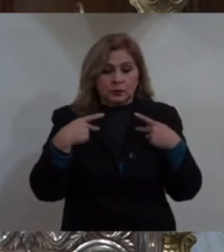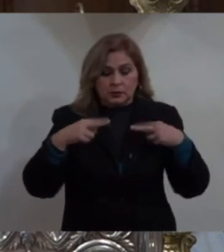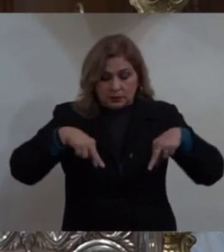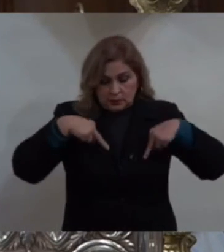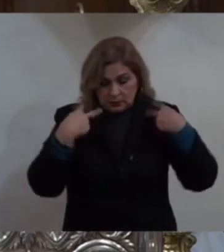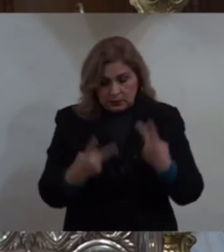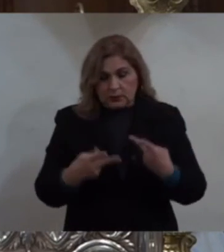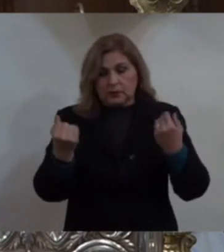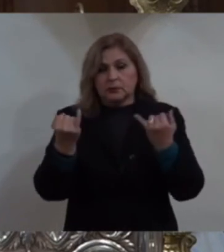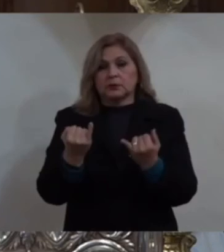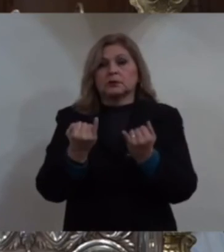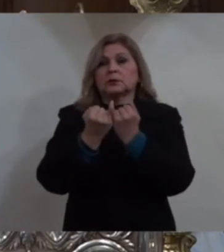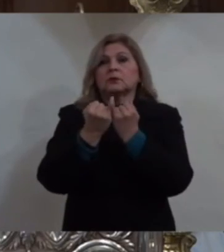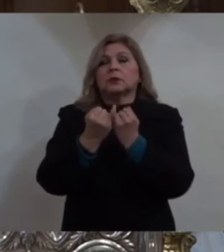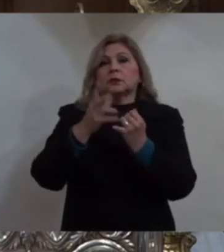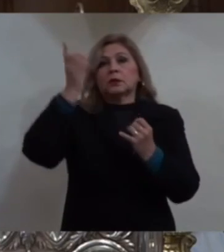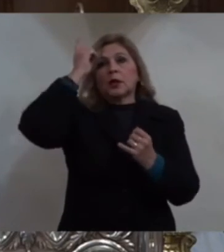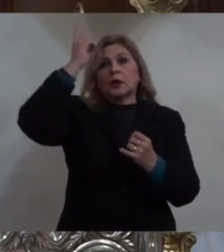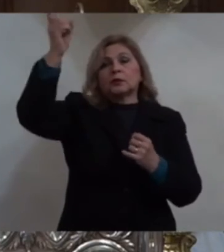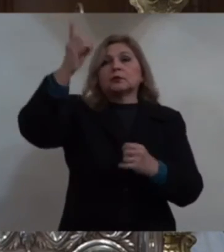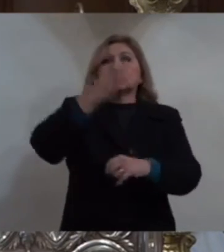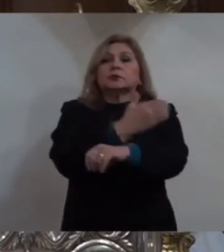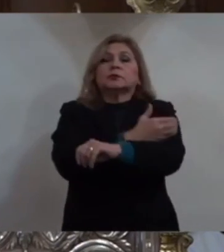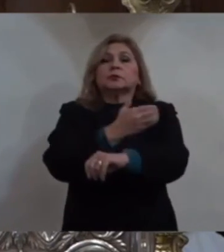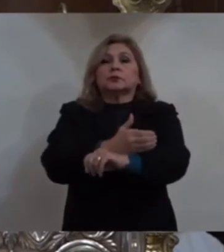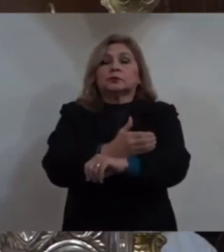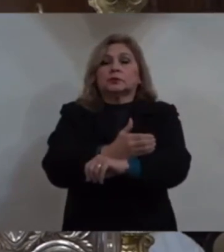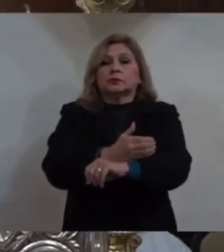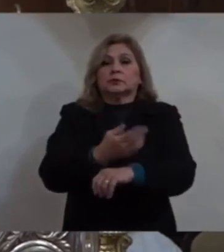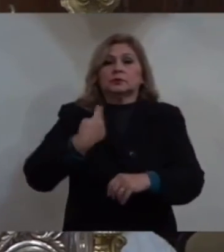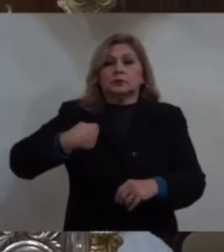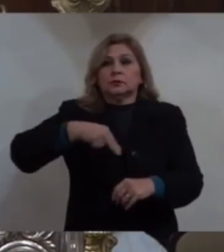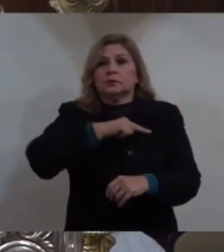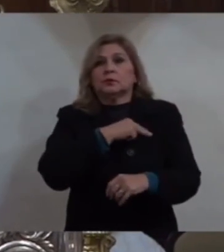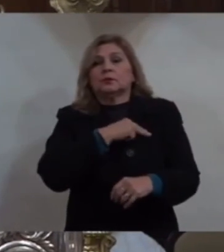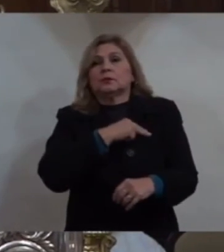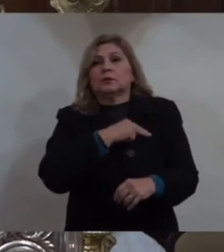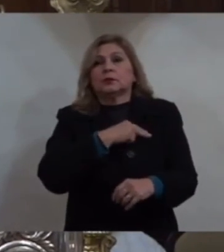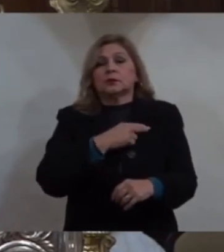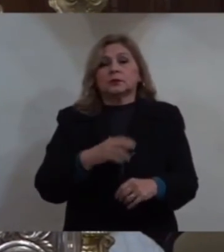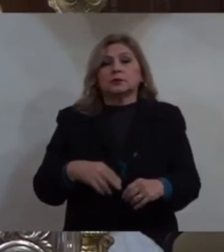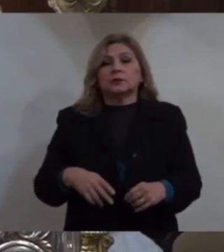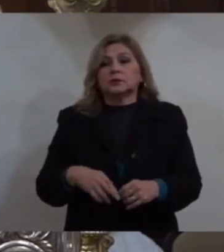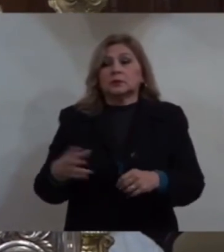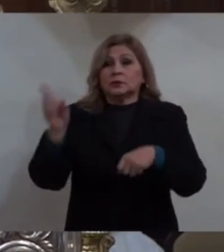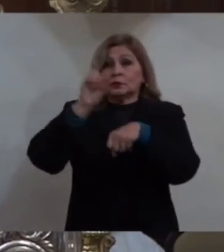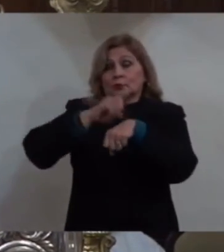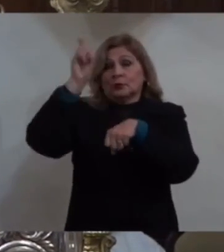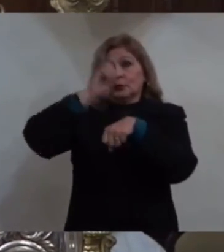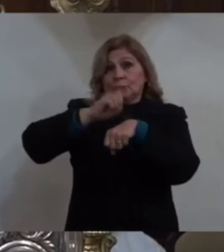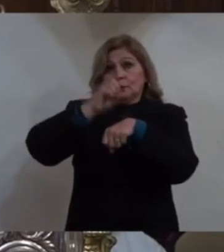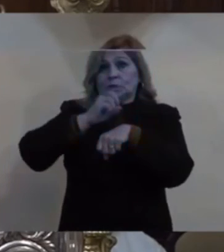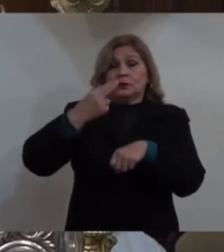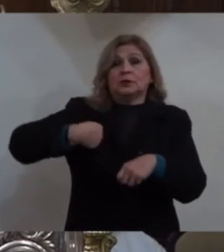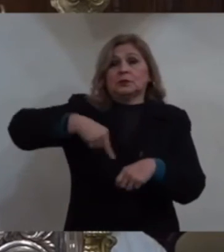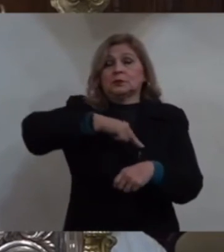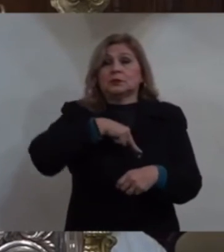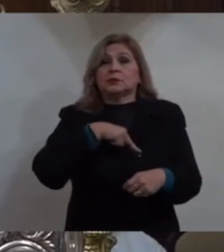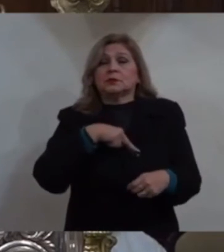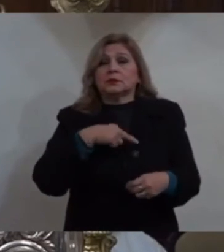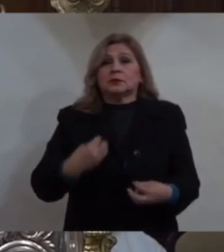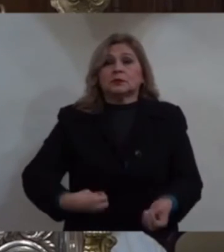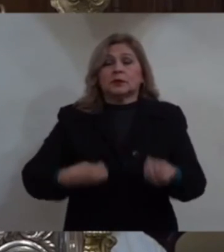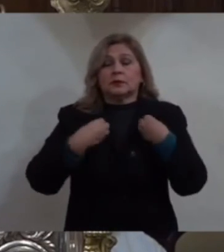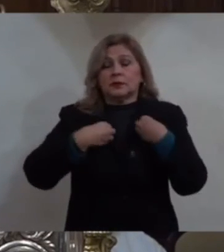que Dios nos acompañe en este caminar de la vida donde necesitamos saber